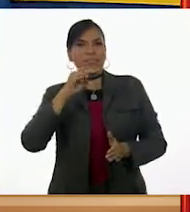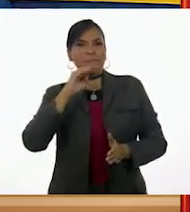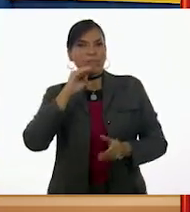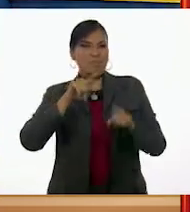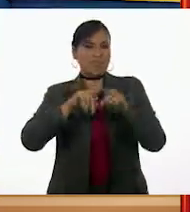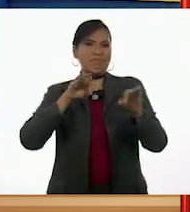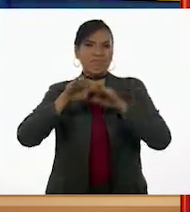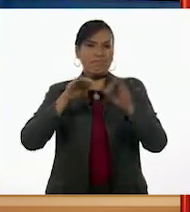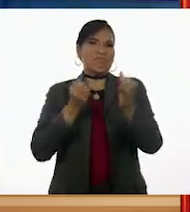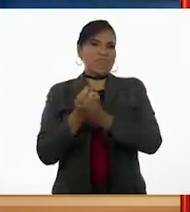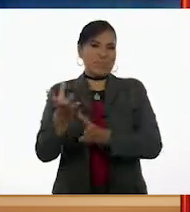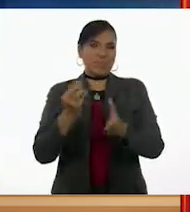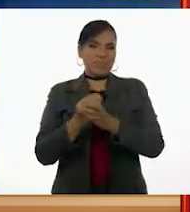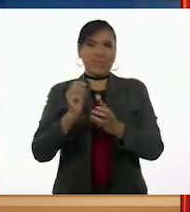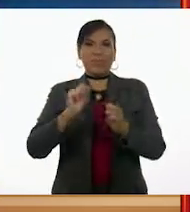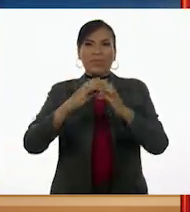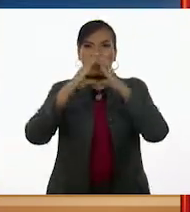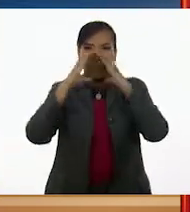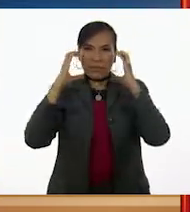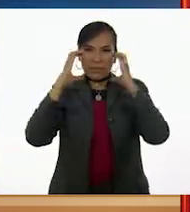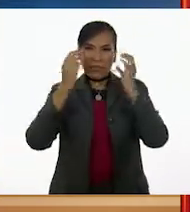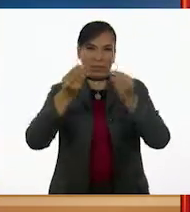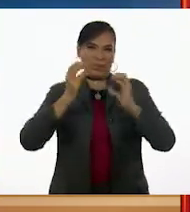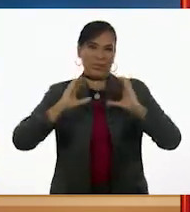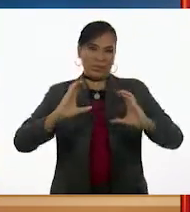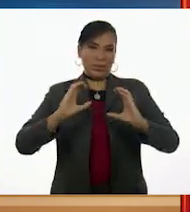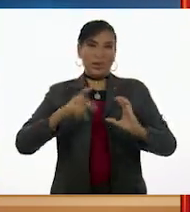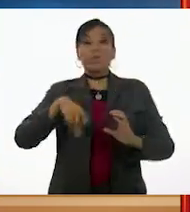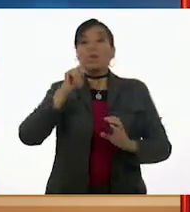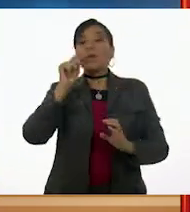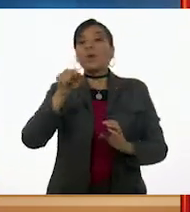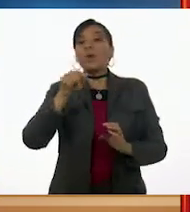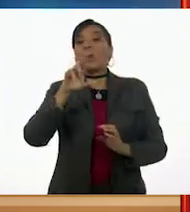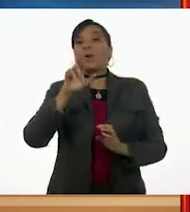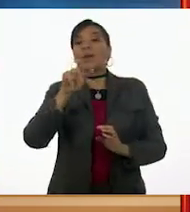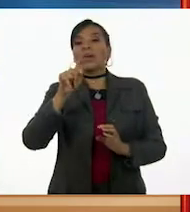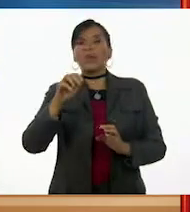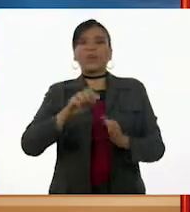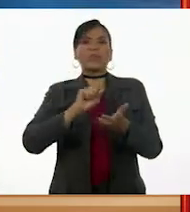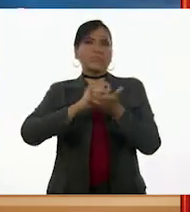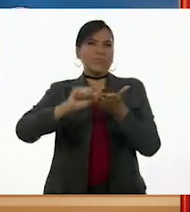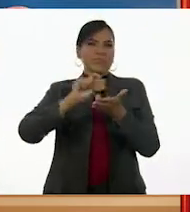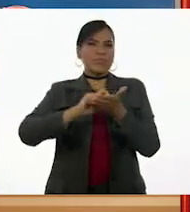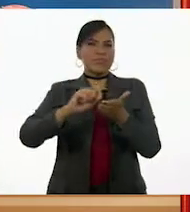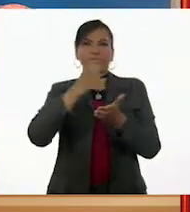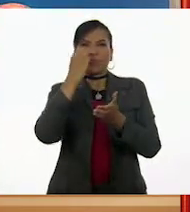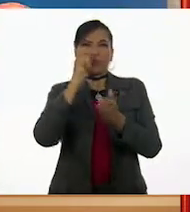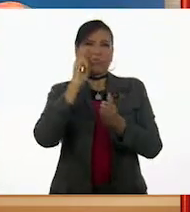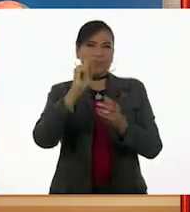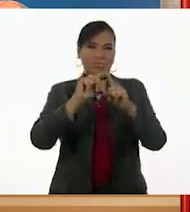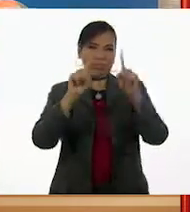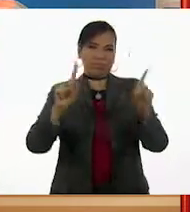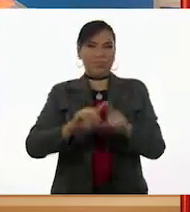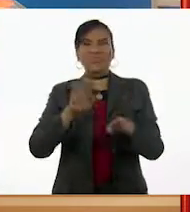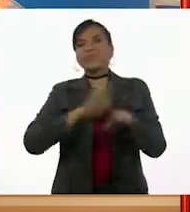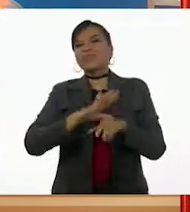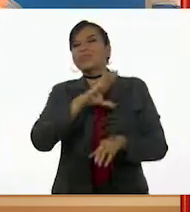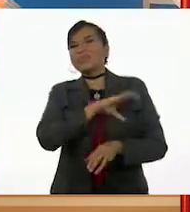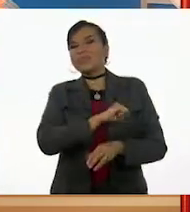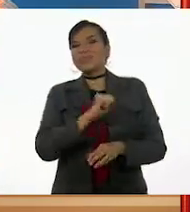y hermanos salían a trabajar con máscaras y mucho cuidado, mientras Roberto tomaba clases a distancia. Su favorita